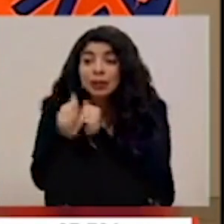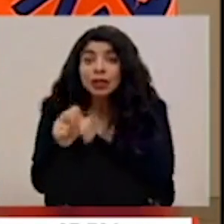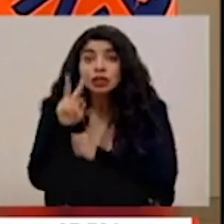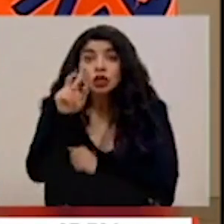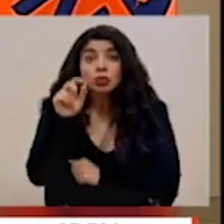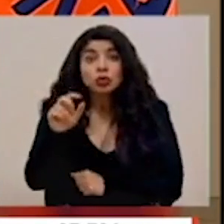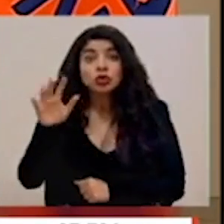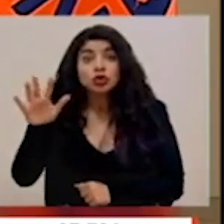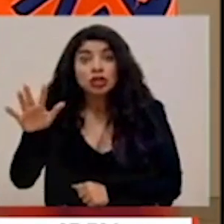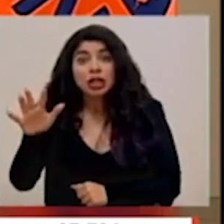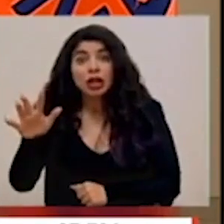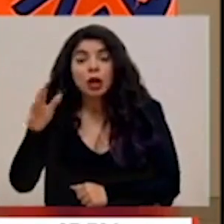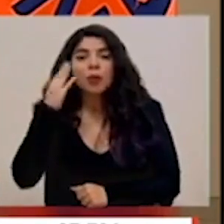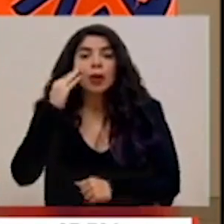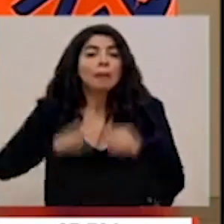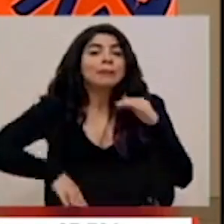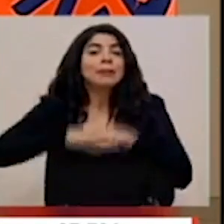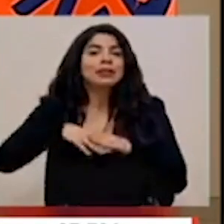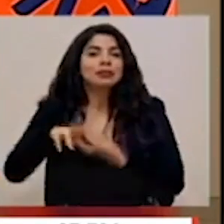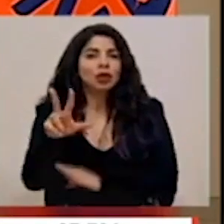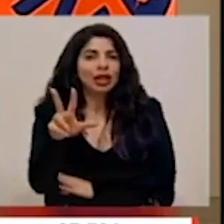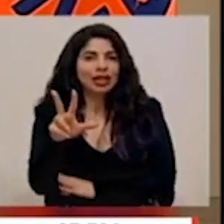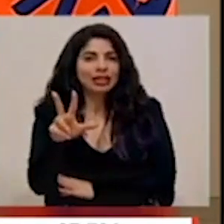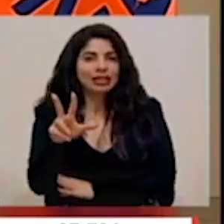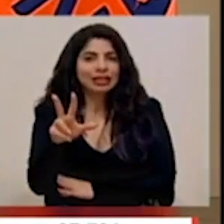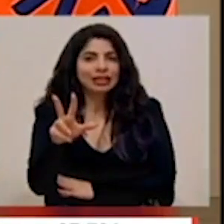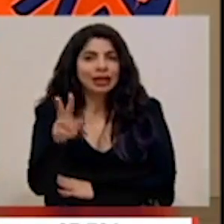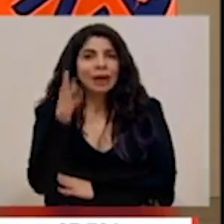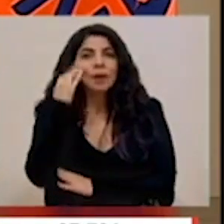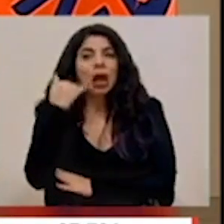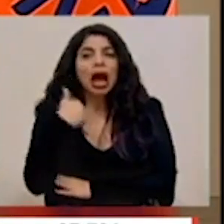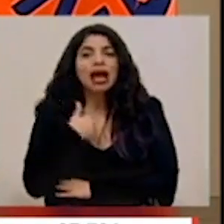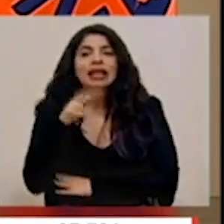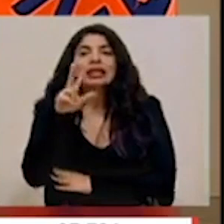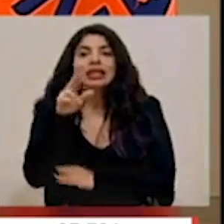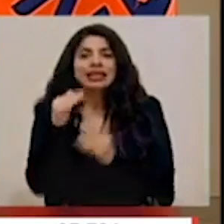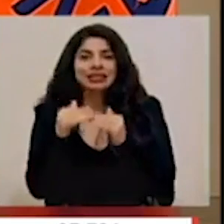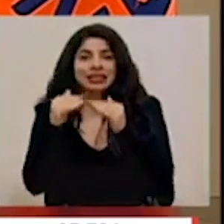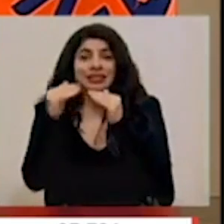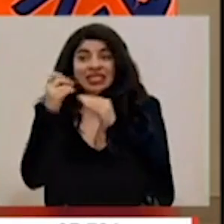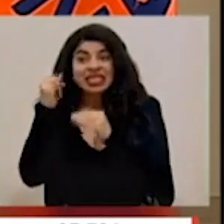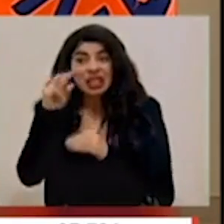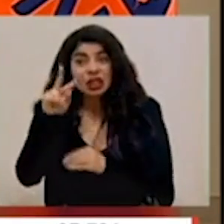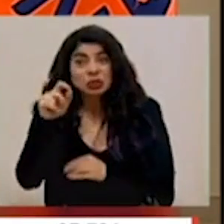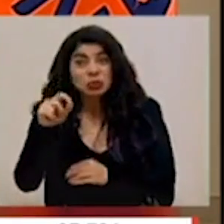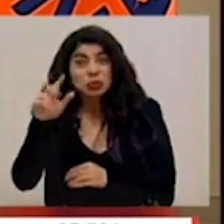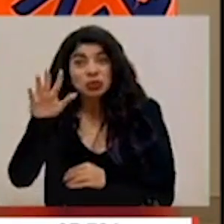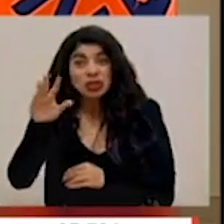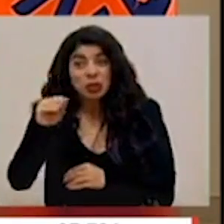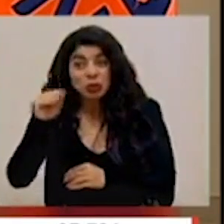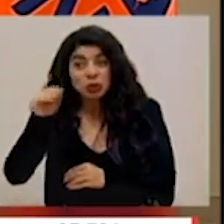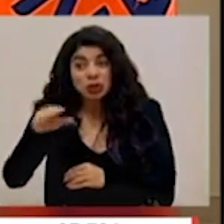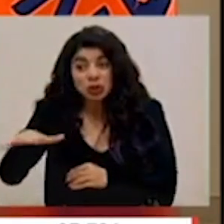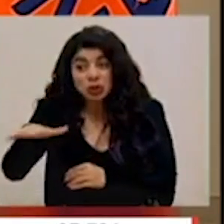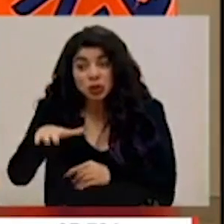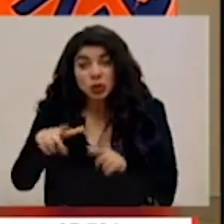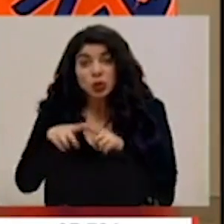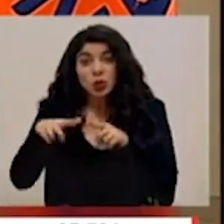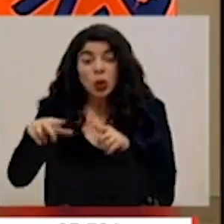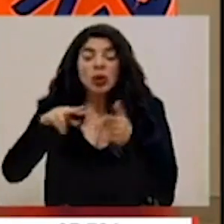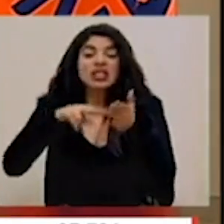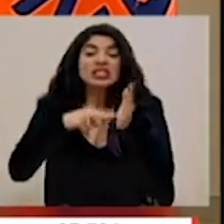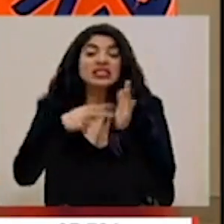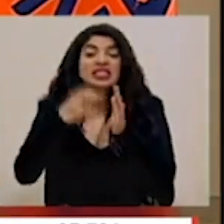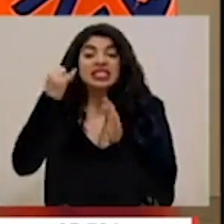cuánto? De tres, porque se establecieron tres pasos para esos umbrales. Entonces, cuando en el segmento mayor,